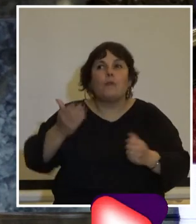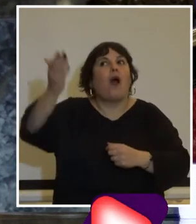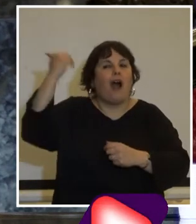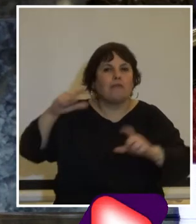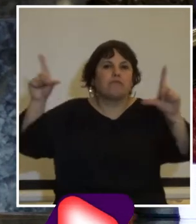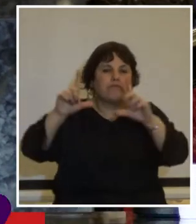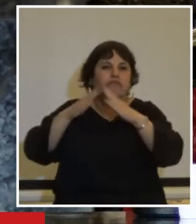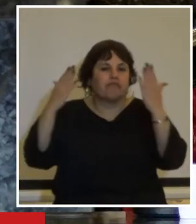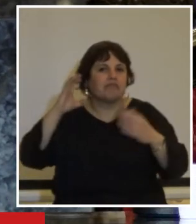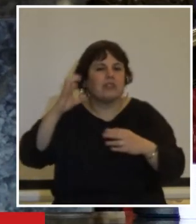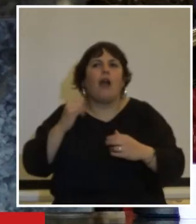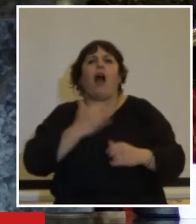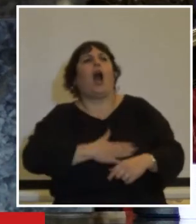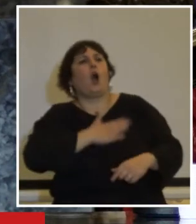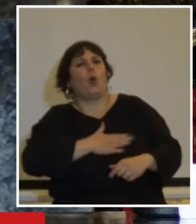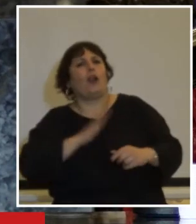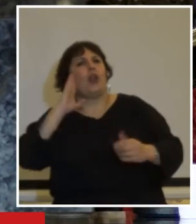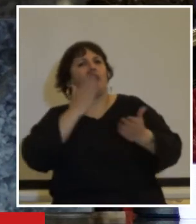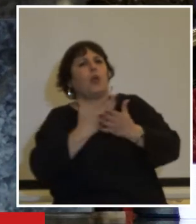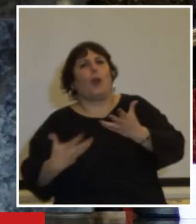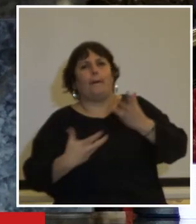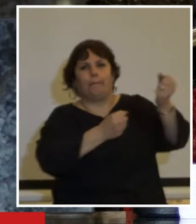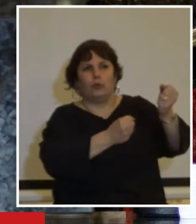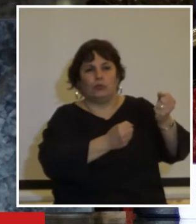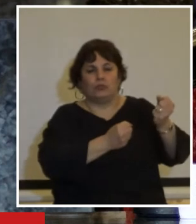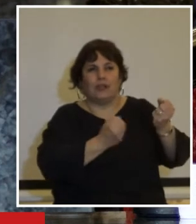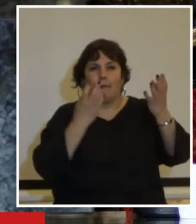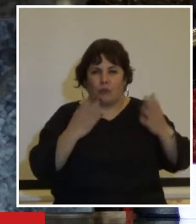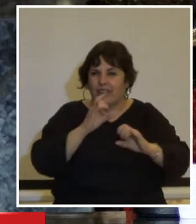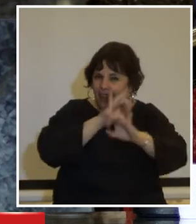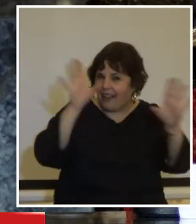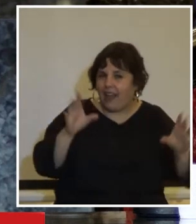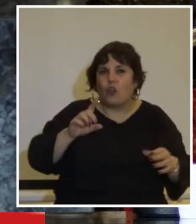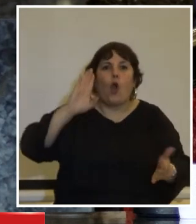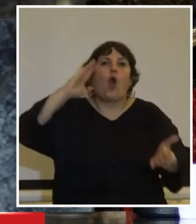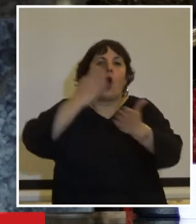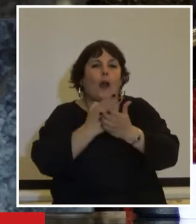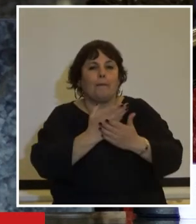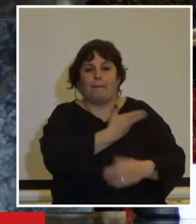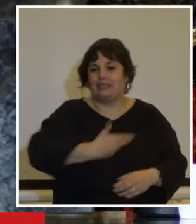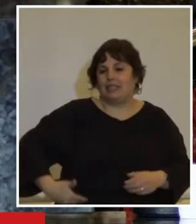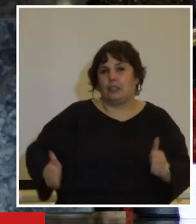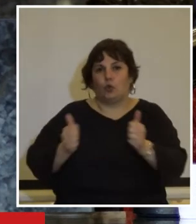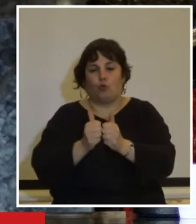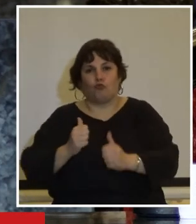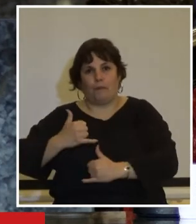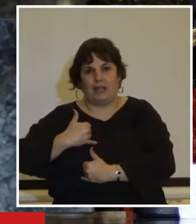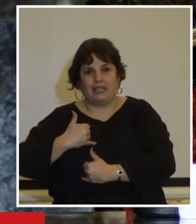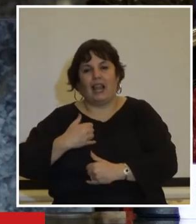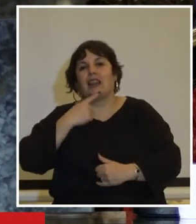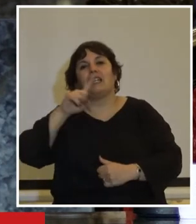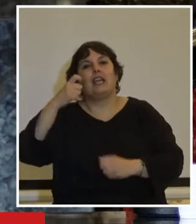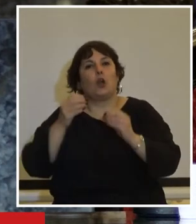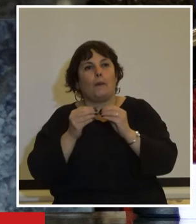que estuvieron de acuerdo con la dictadura y que la apoyaron porque tenemos claro que fue un golpe cívico-militar como decía un viejo